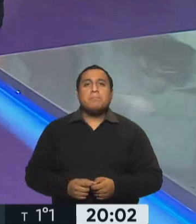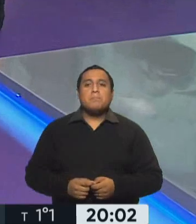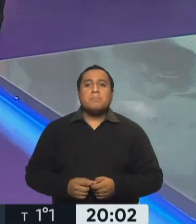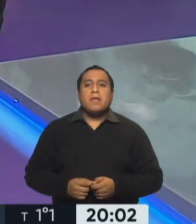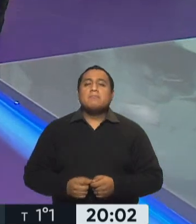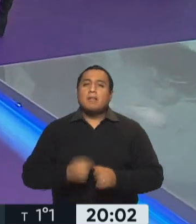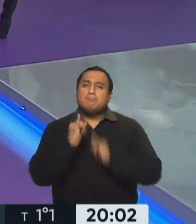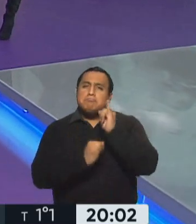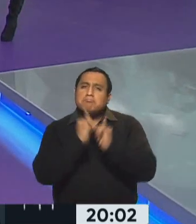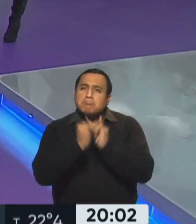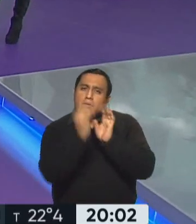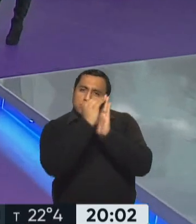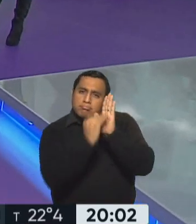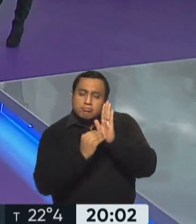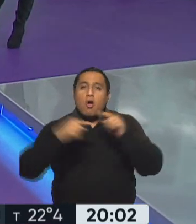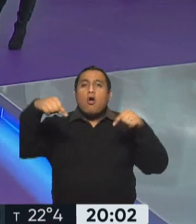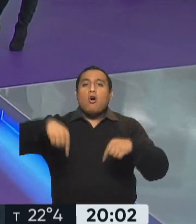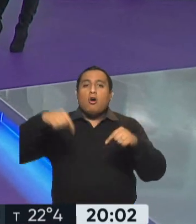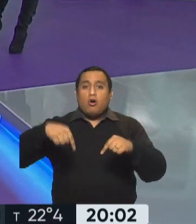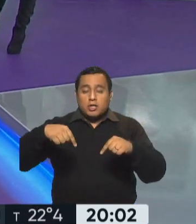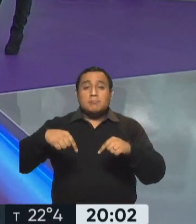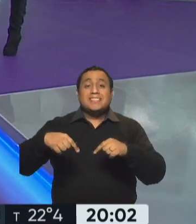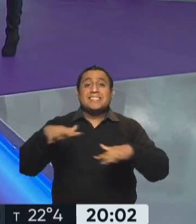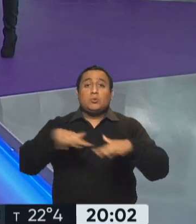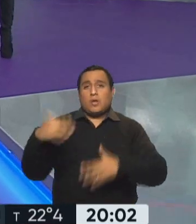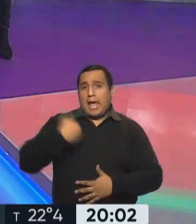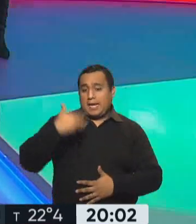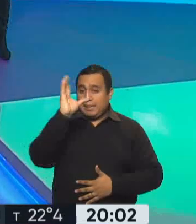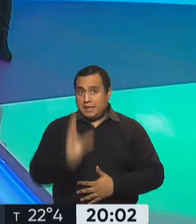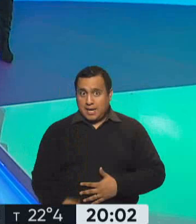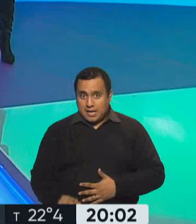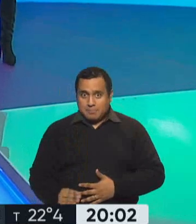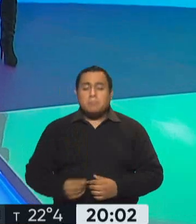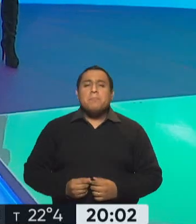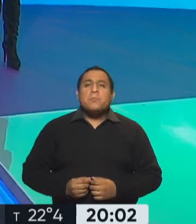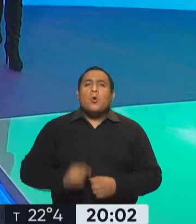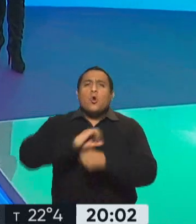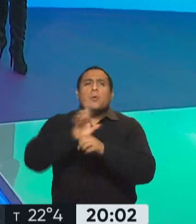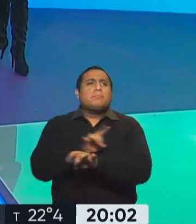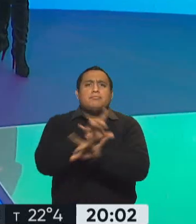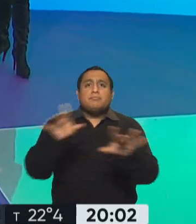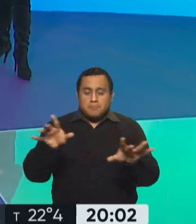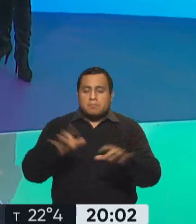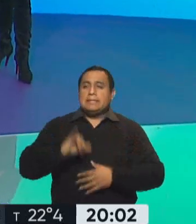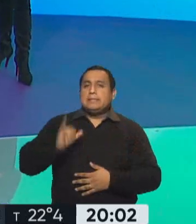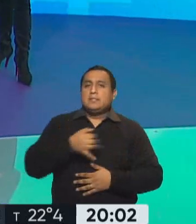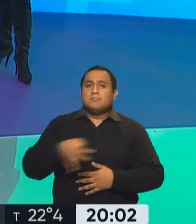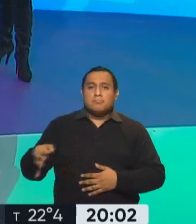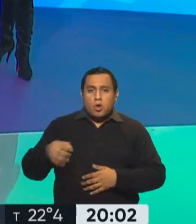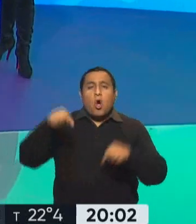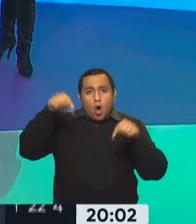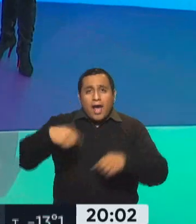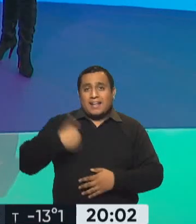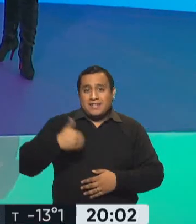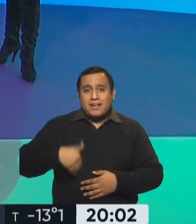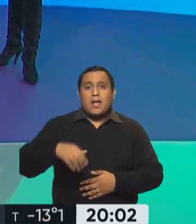Y los datos que marcan en la jornada de hoy, este panorama en la República Argentina respecto al coronavirus. Así es, se registraron hoy en